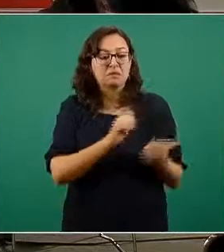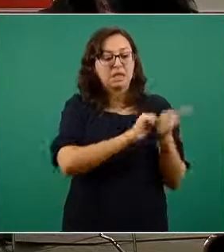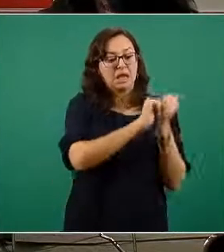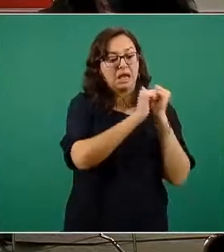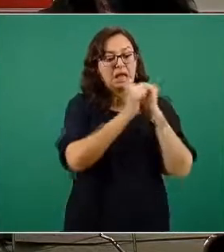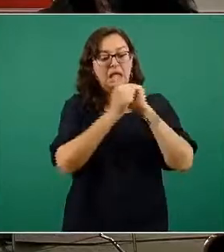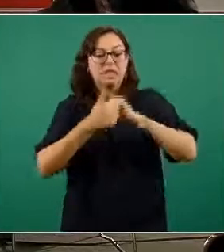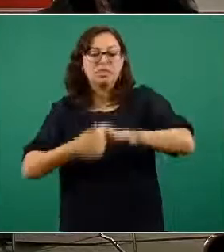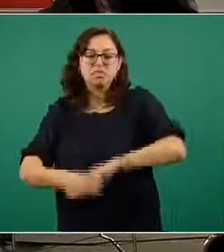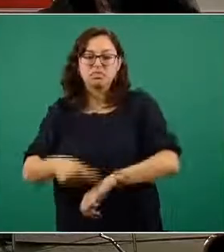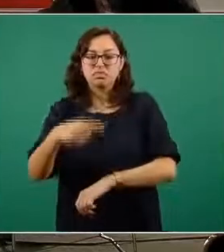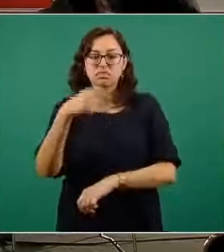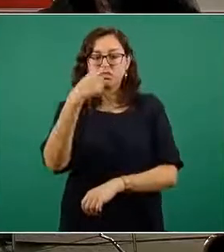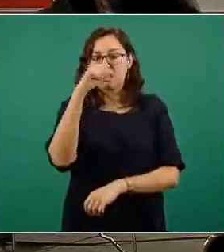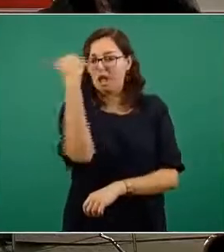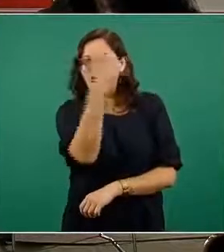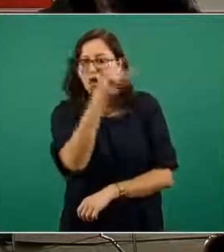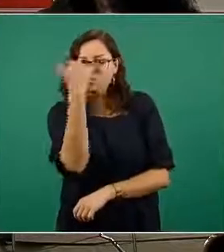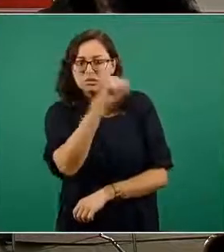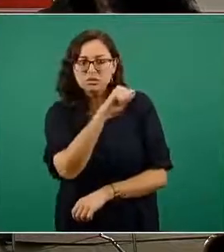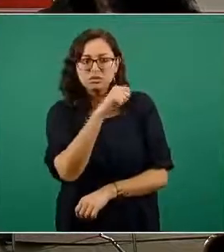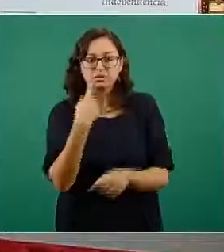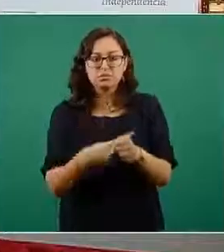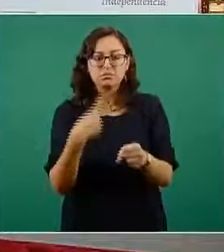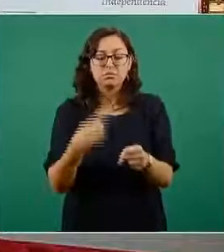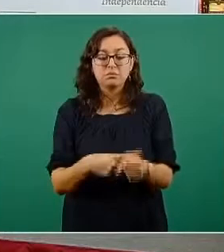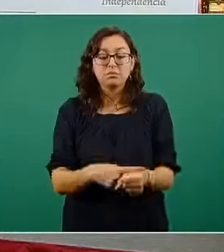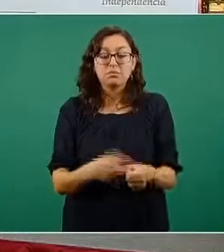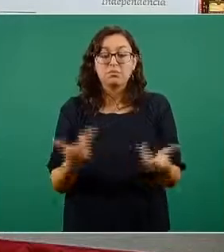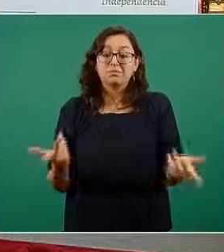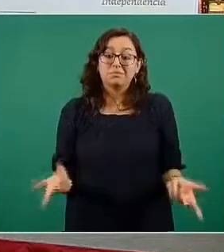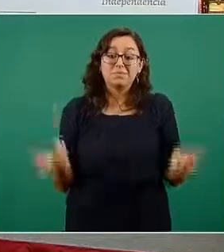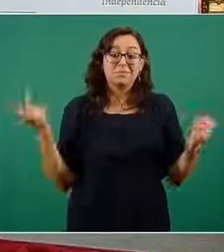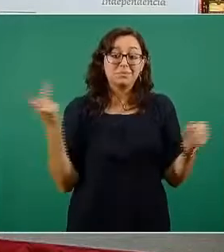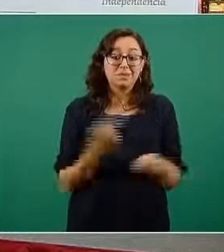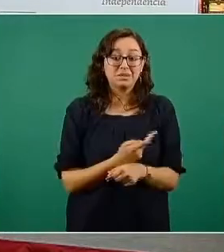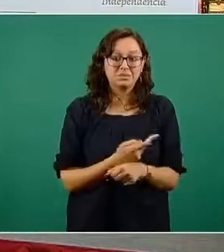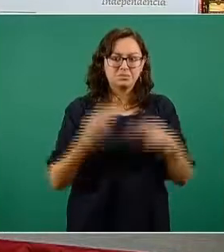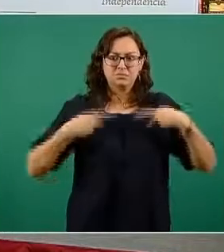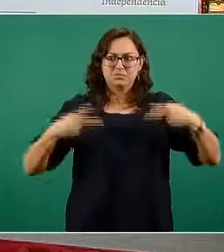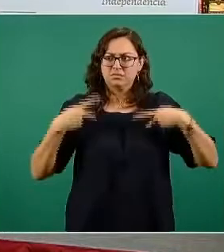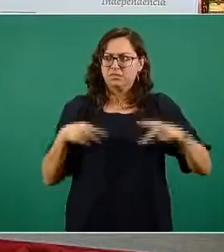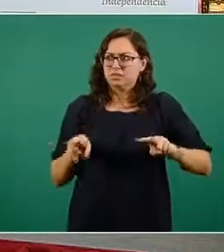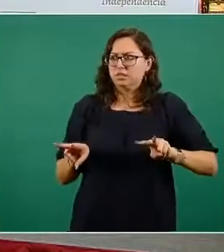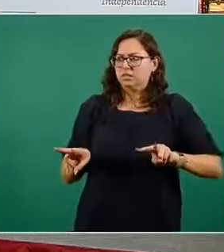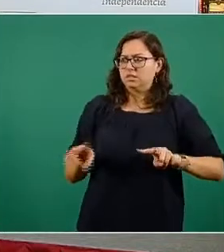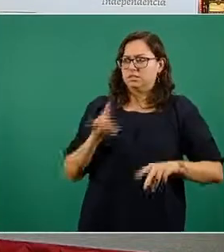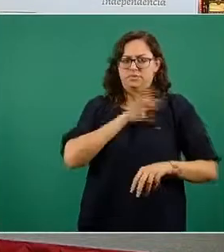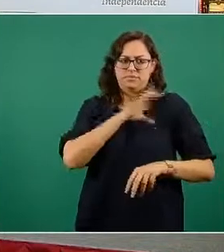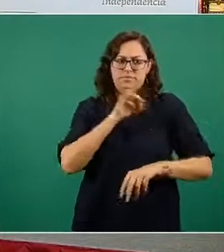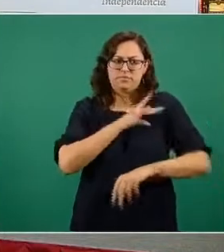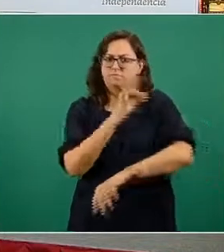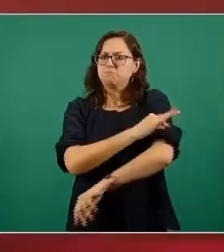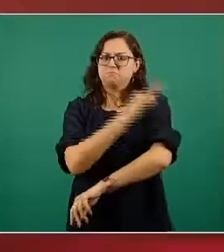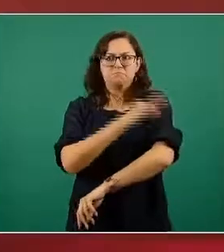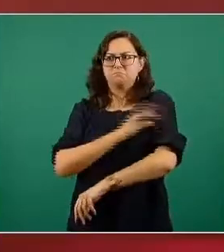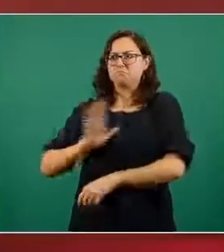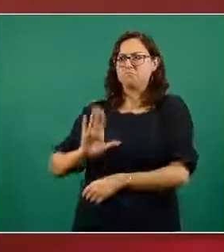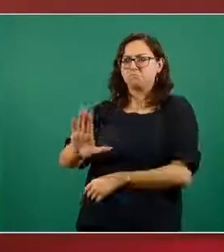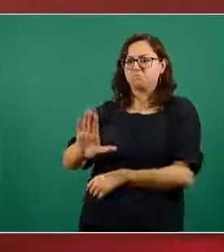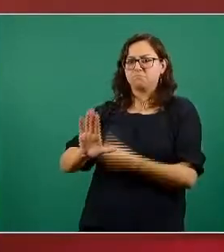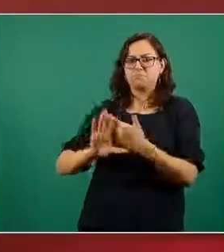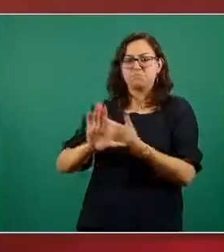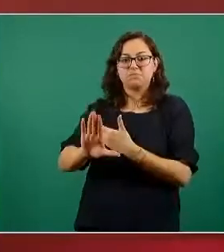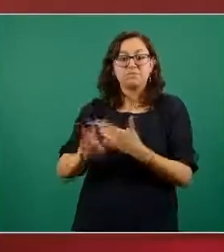causar autismo y eso tuvo una consecuencia en la credibilidad de las vacunas llevó como resultado a que se